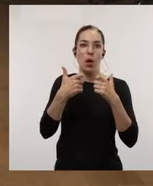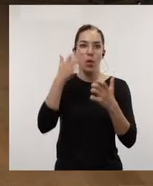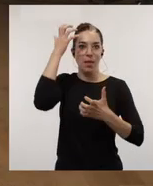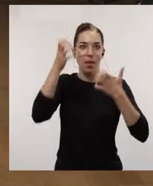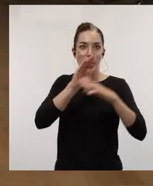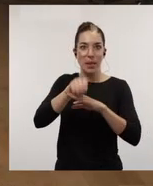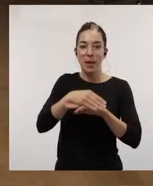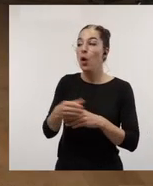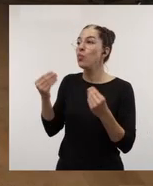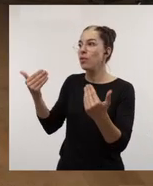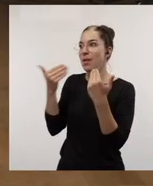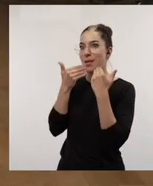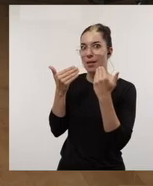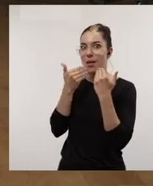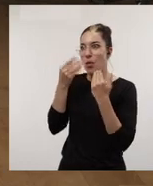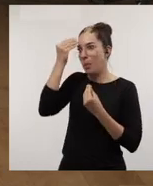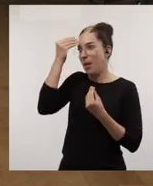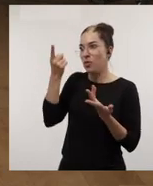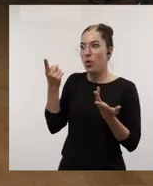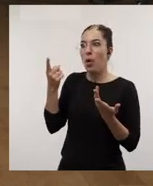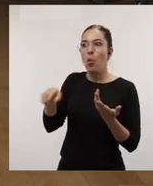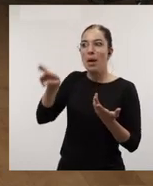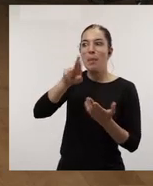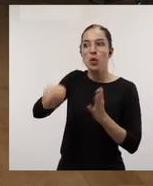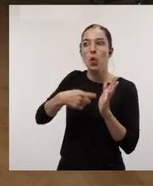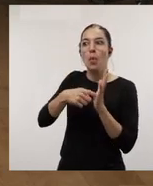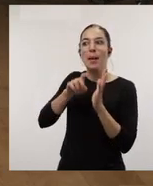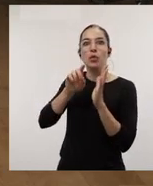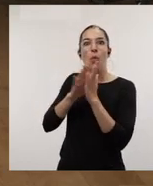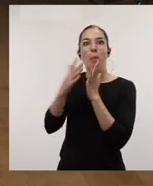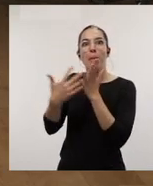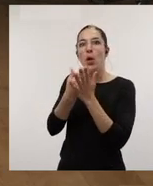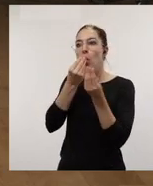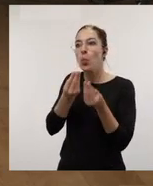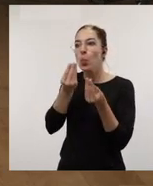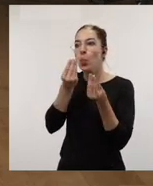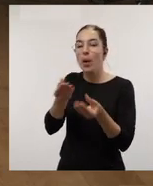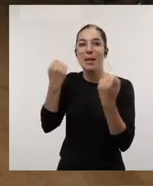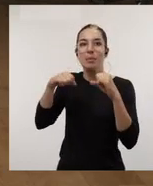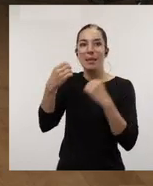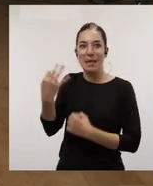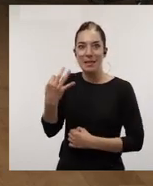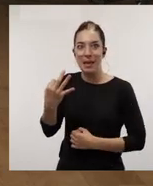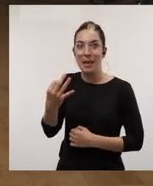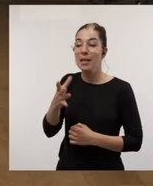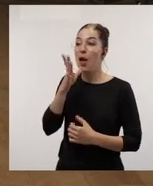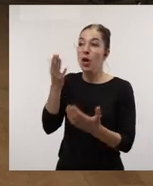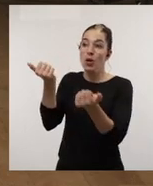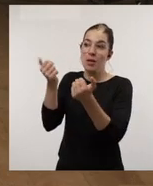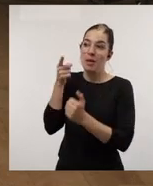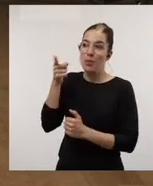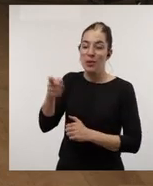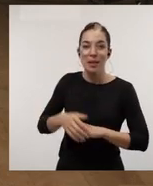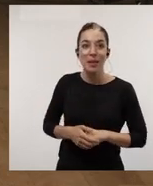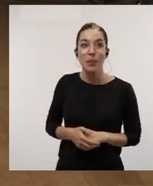Pues muchísimas gracias Gemma. Creo que hemos hecho un repaso bastante completo de en qué consiste esta guía, este manual de buenas prácticas del investigador.